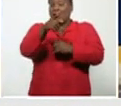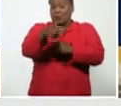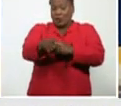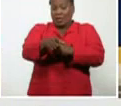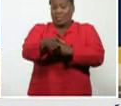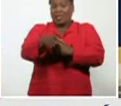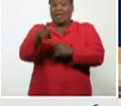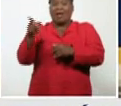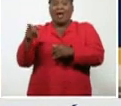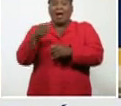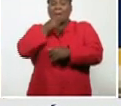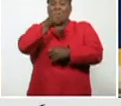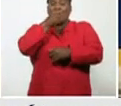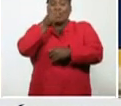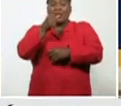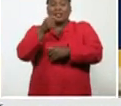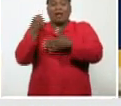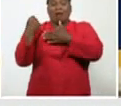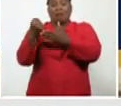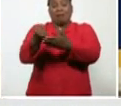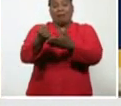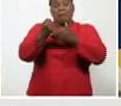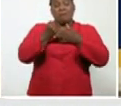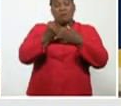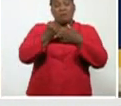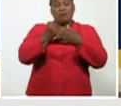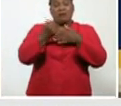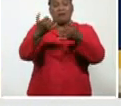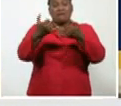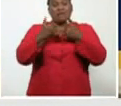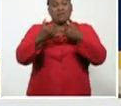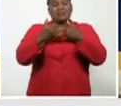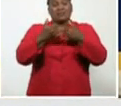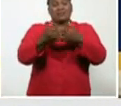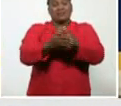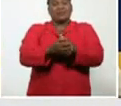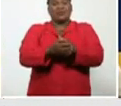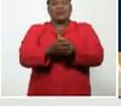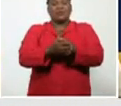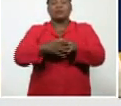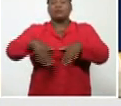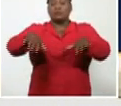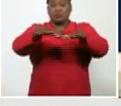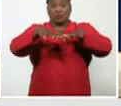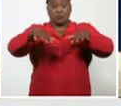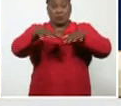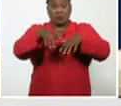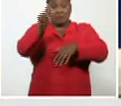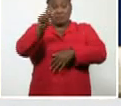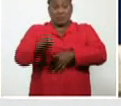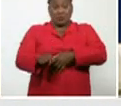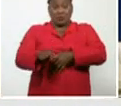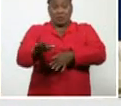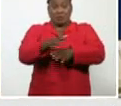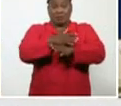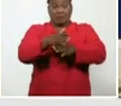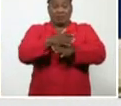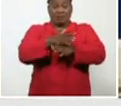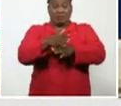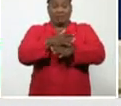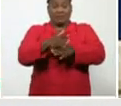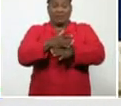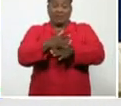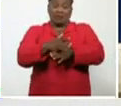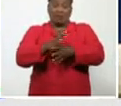nos apoya en la transmisión y a todas las personas que por diferentes vías nos siguen todas las